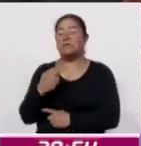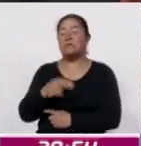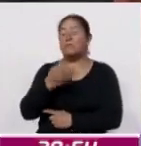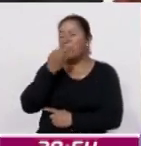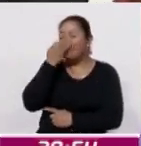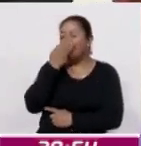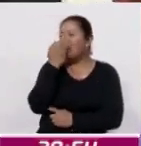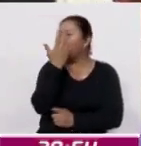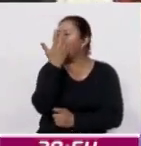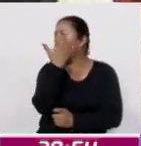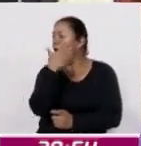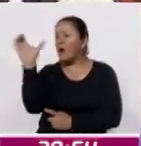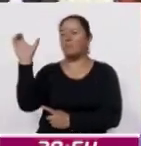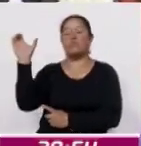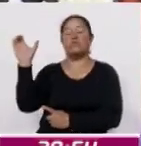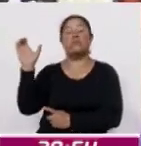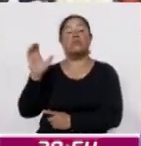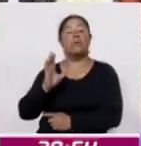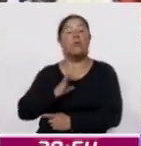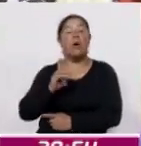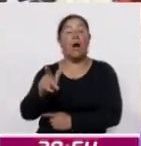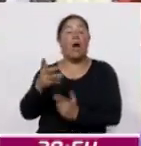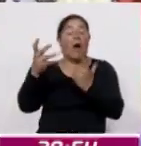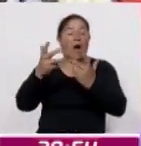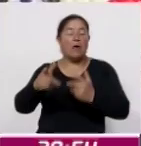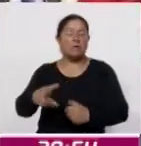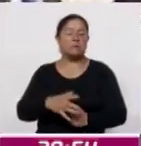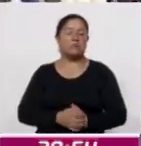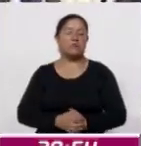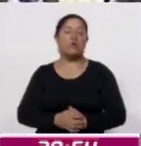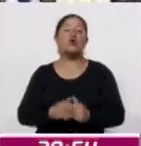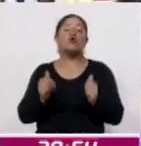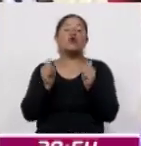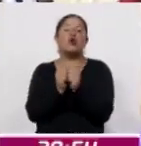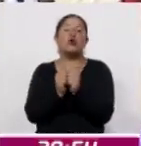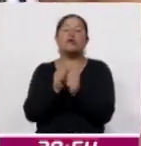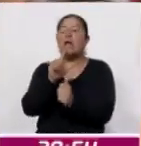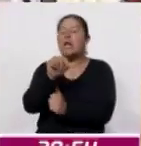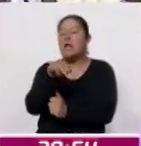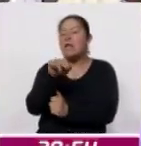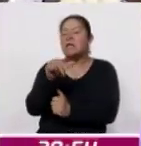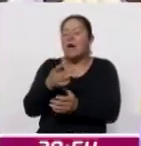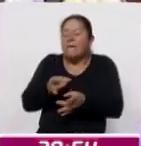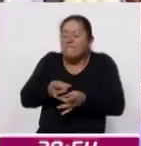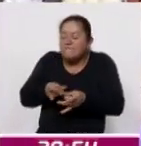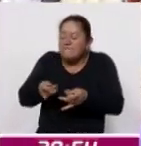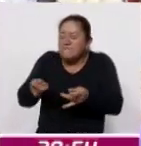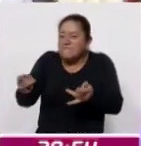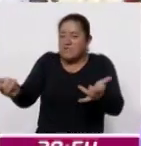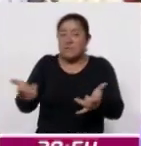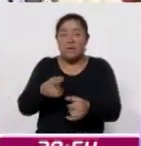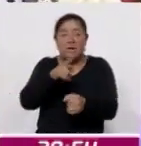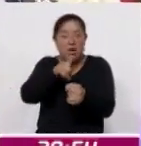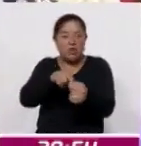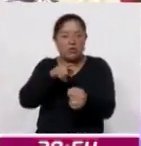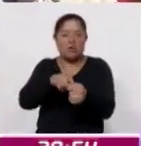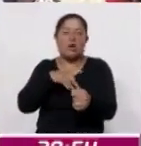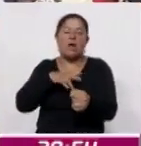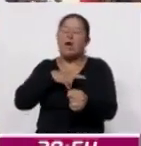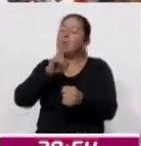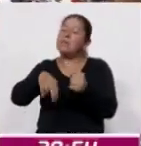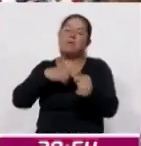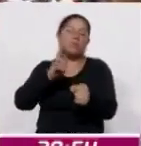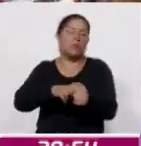Silvestre, está hecha con, está elaborada con lana fina, y los colores son tintes